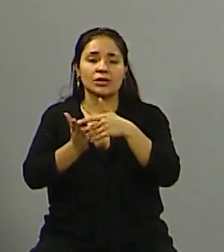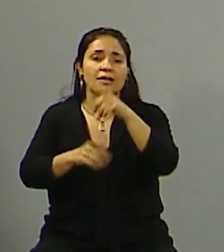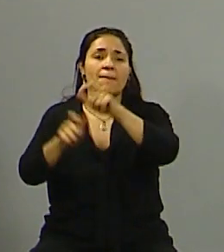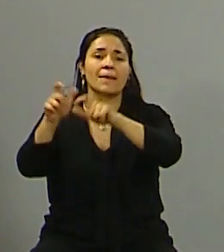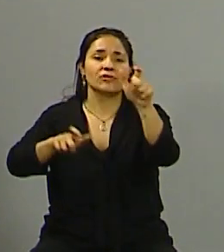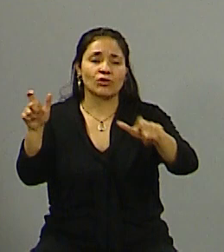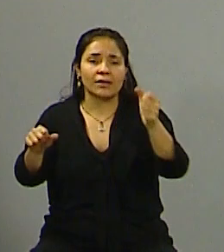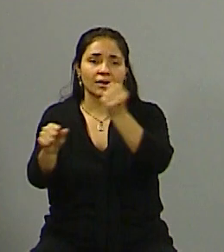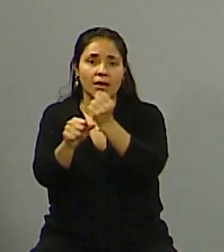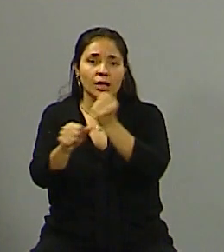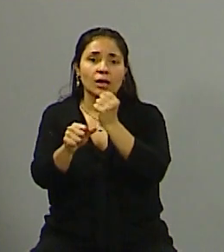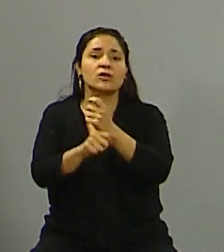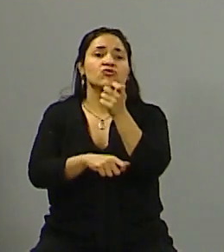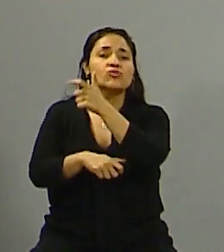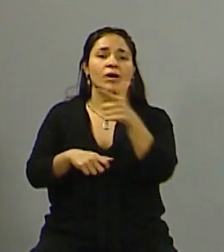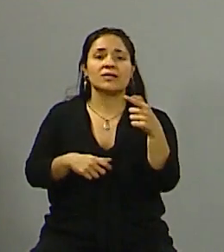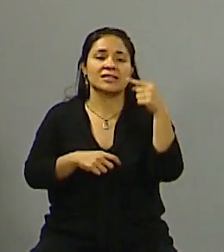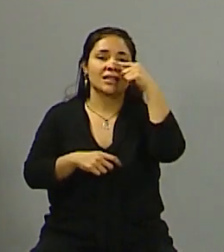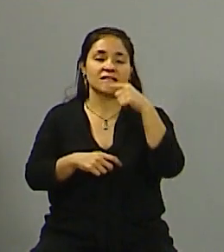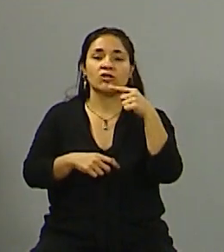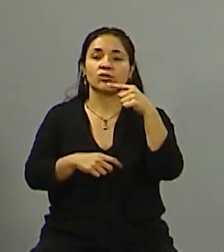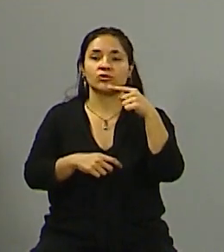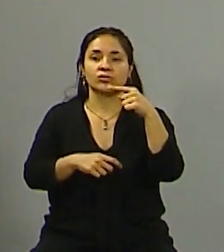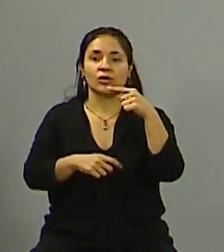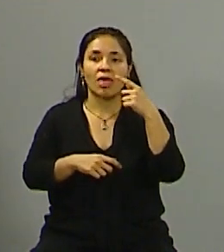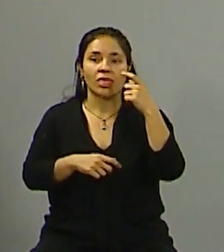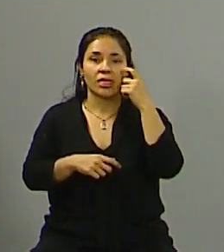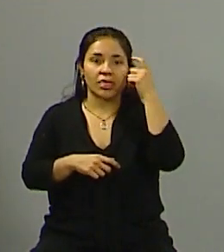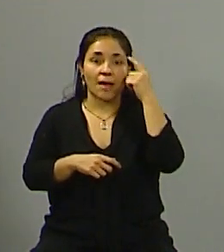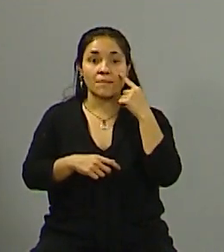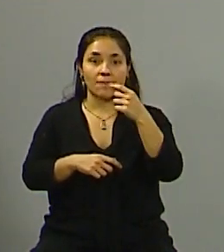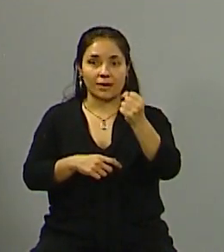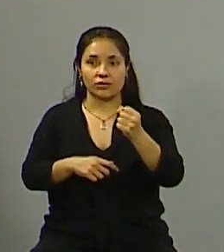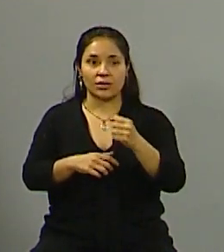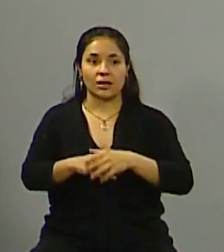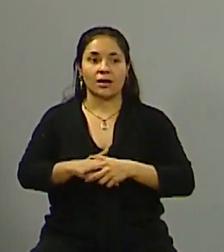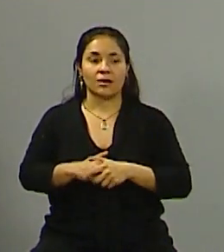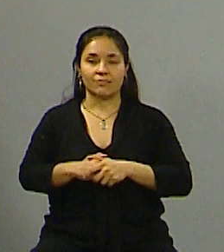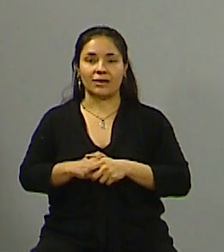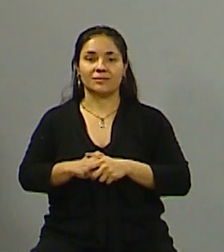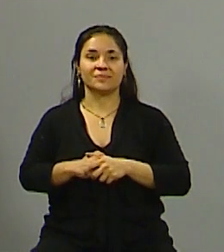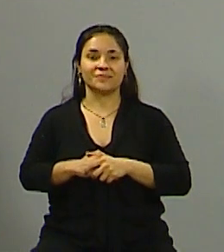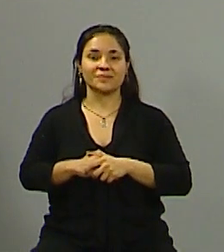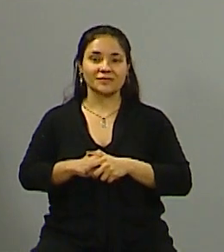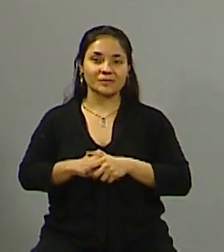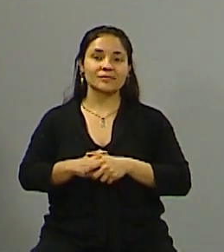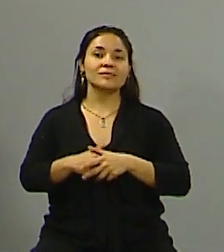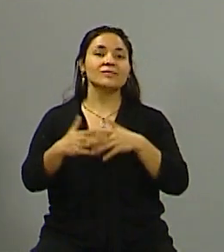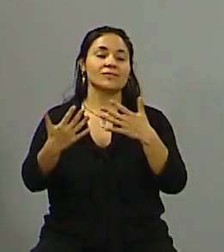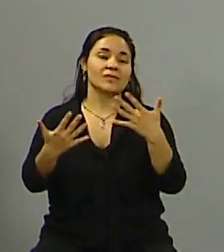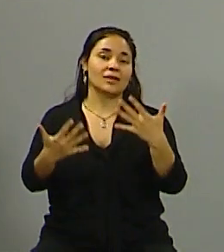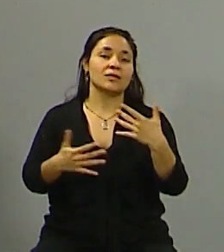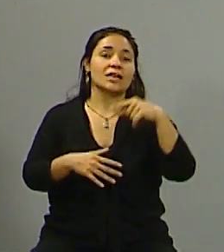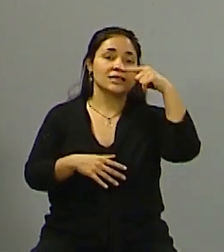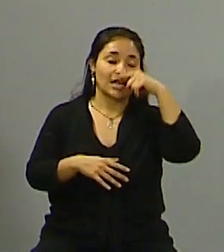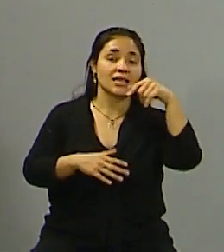708 mil pesos obviamente continuamos con la devolución a los 7